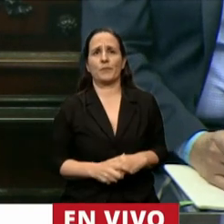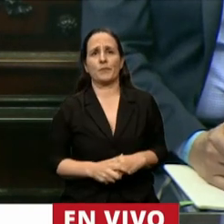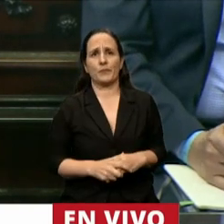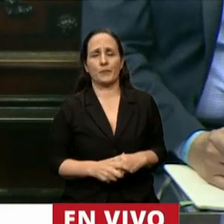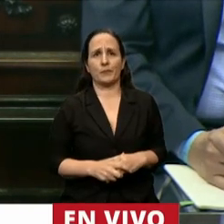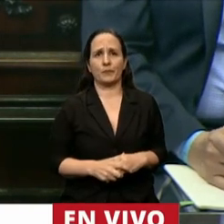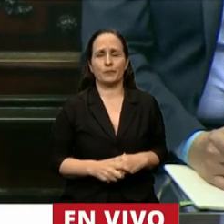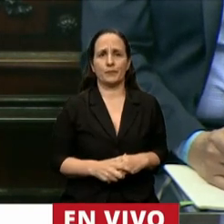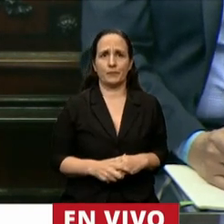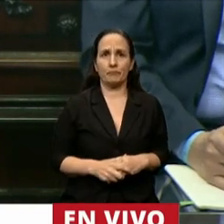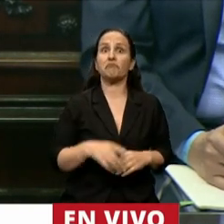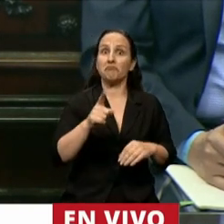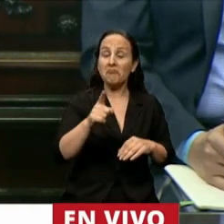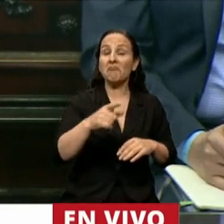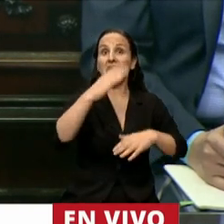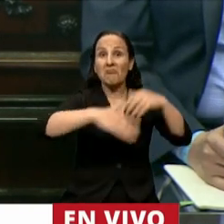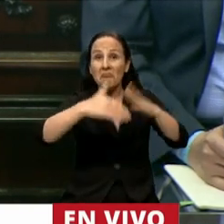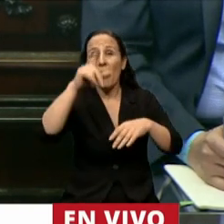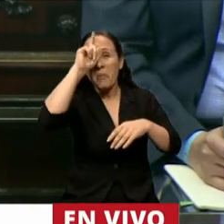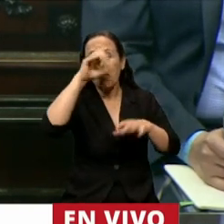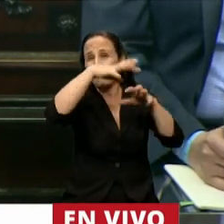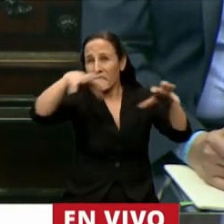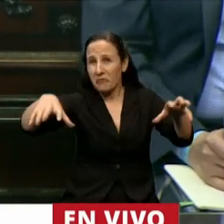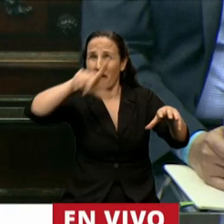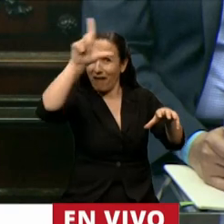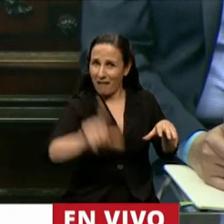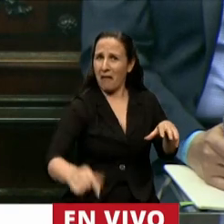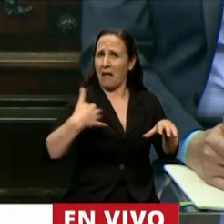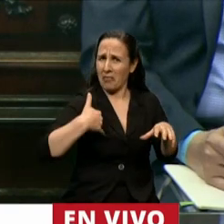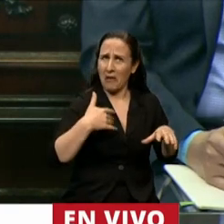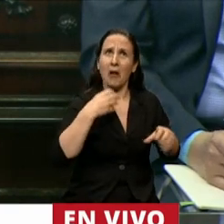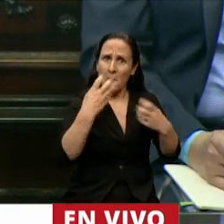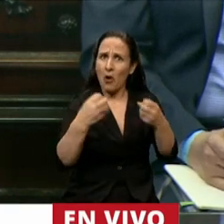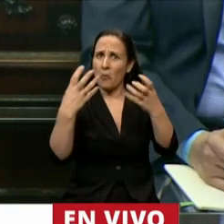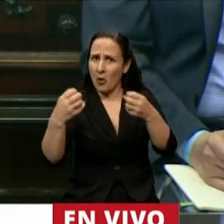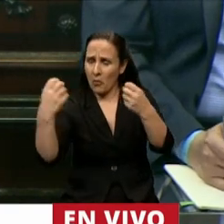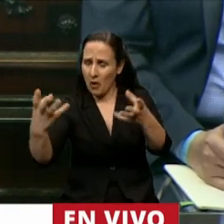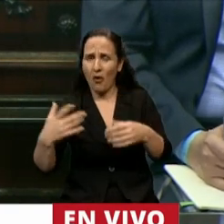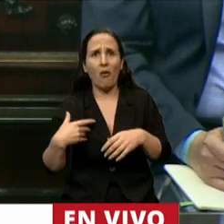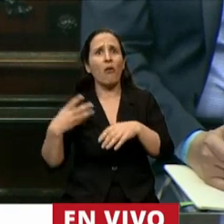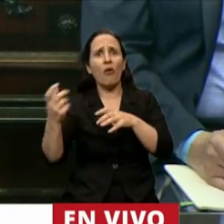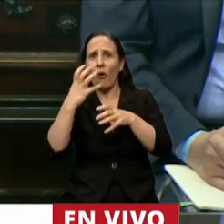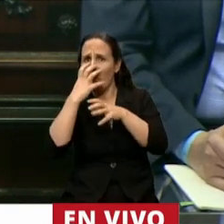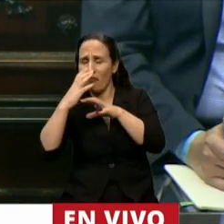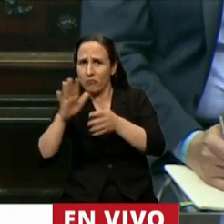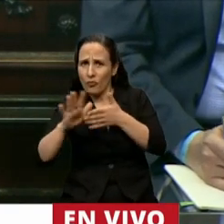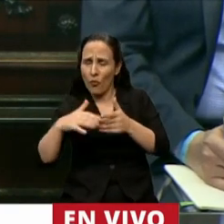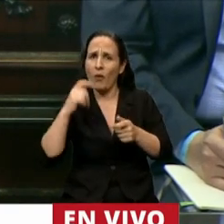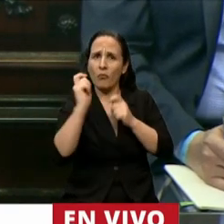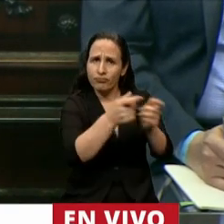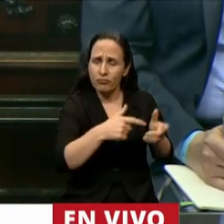Mejoramos la infraestructura hospitalaria en todo el país. Incorporamos respiradores ecógrafos